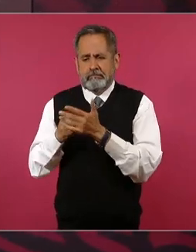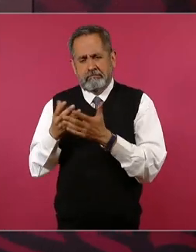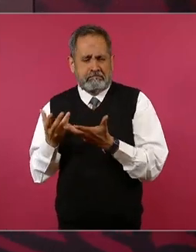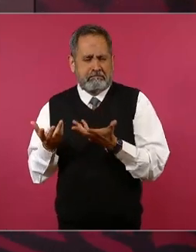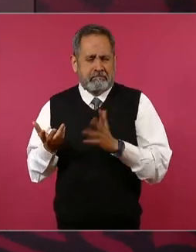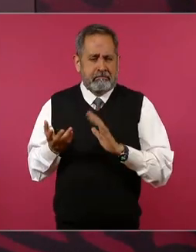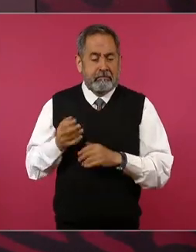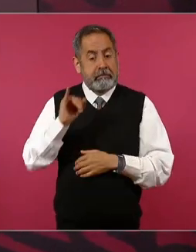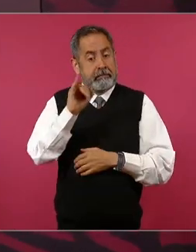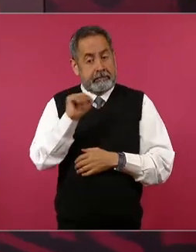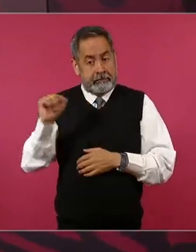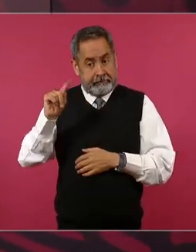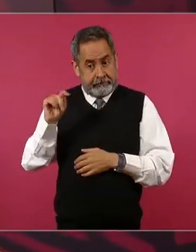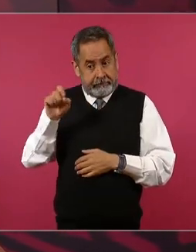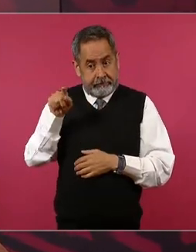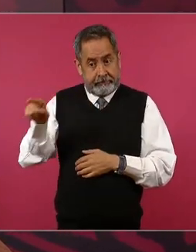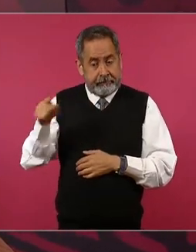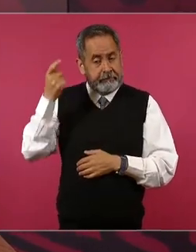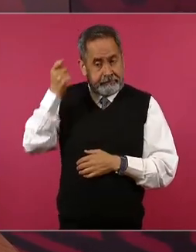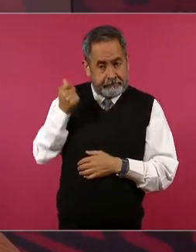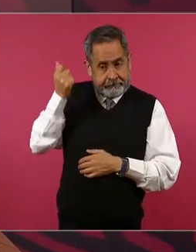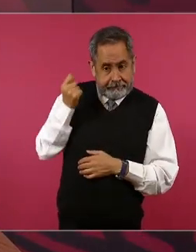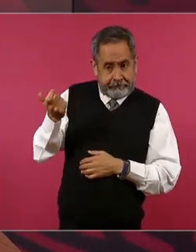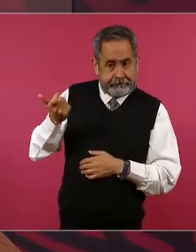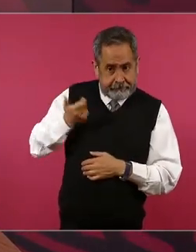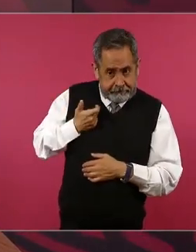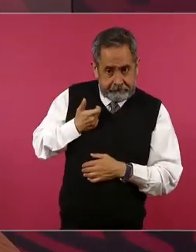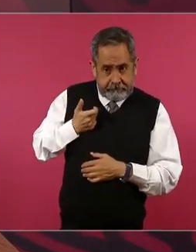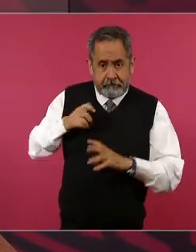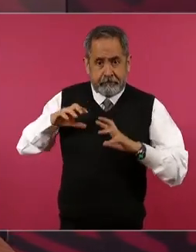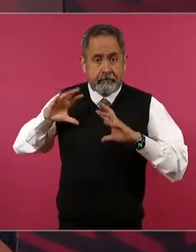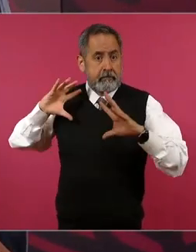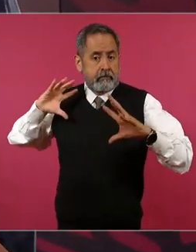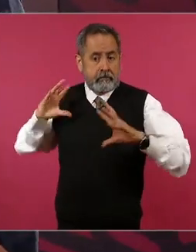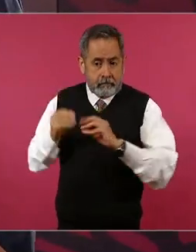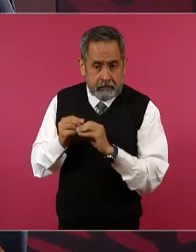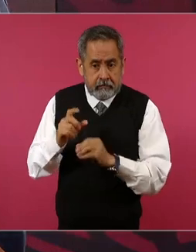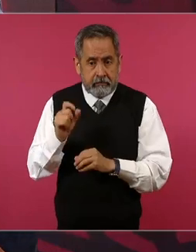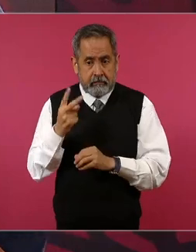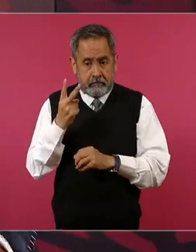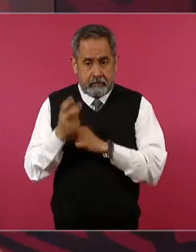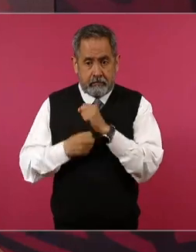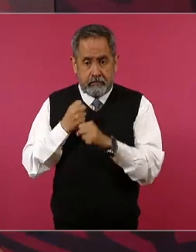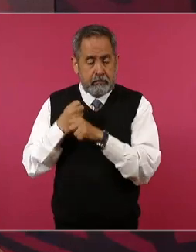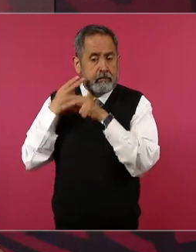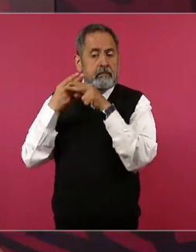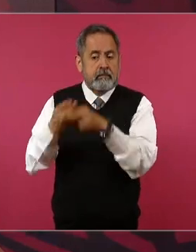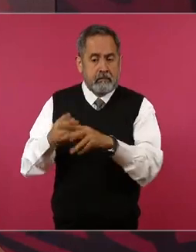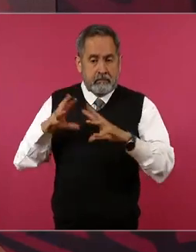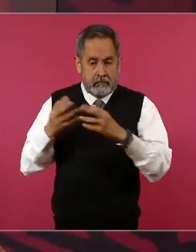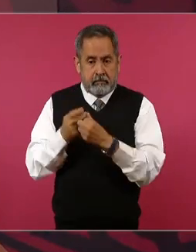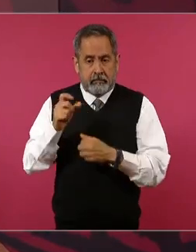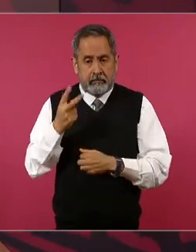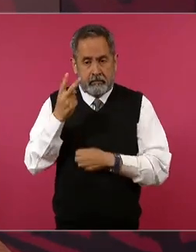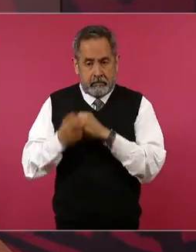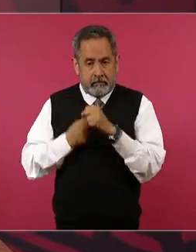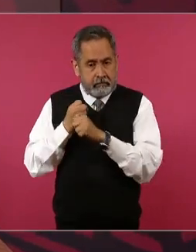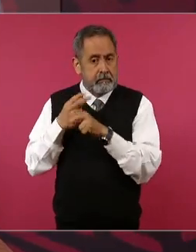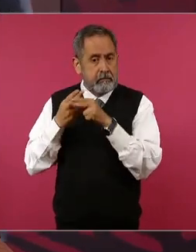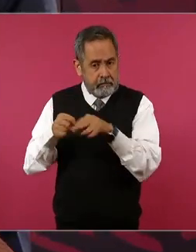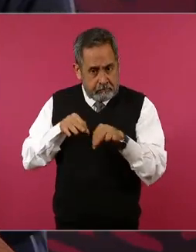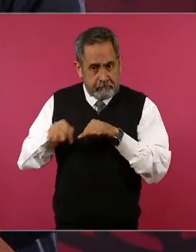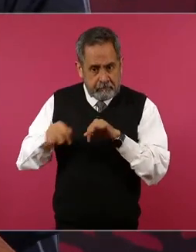del liste de la pensión son 22 años de servicio los